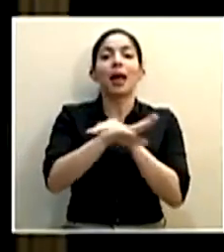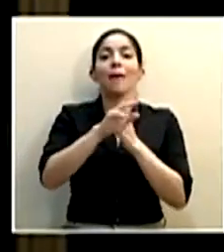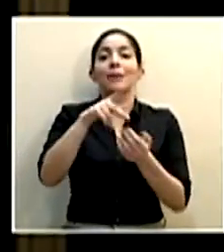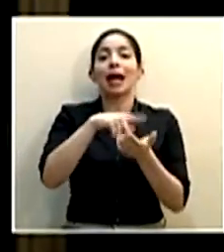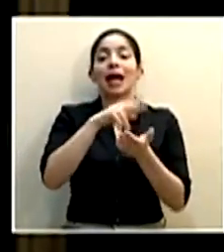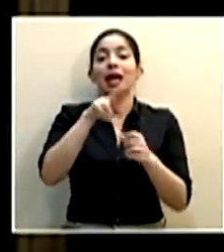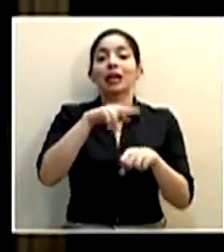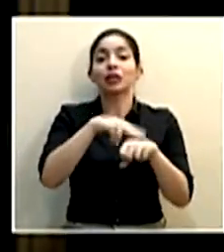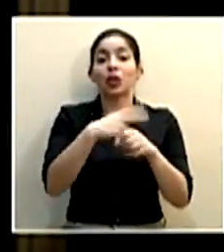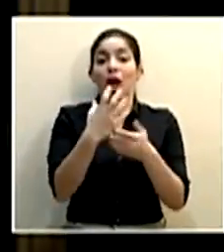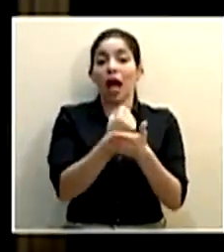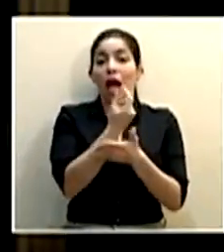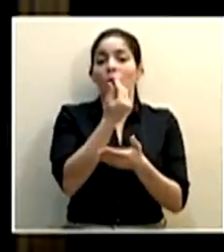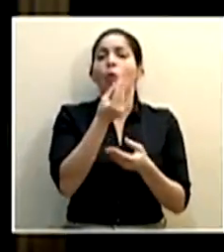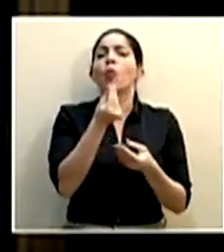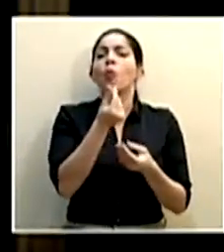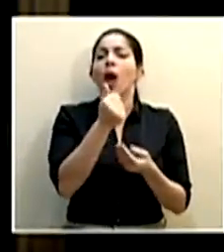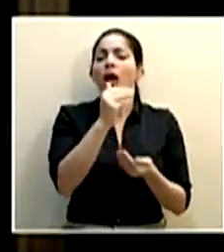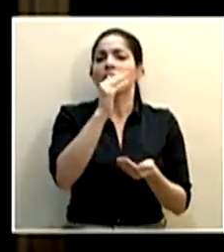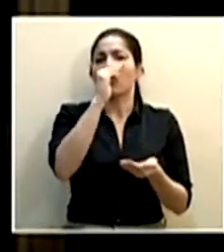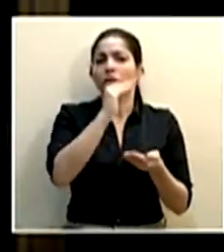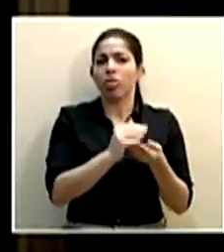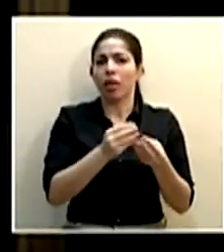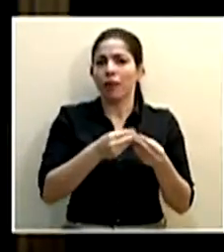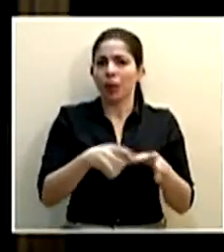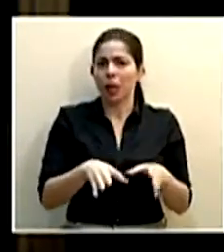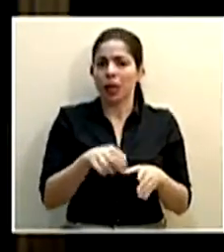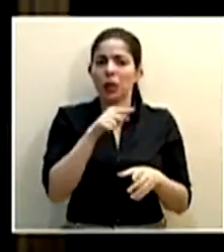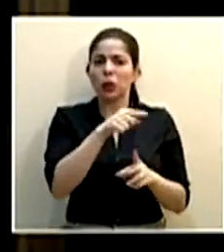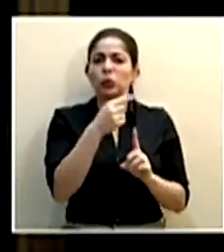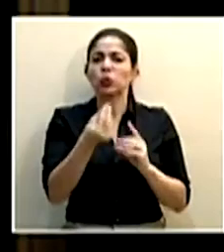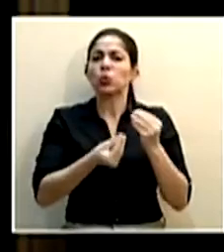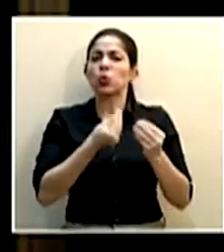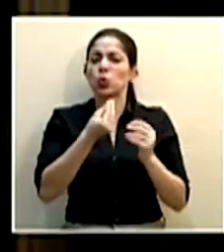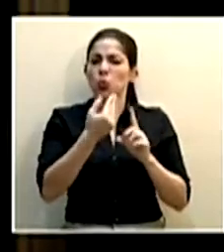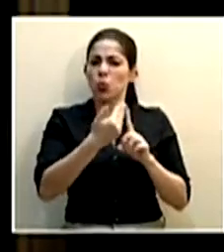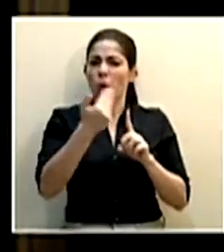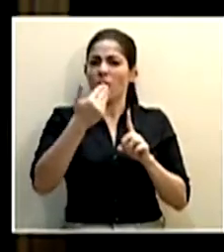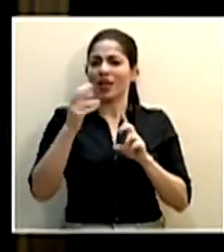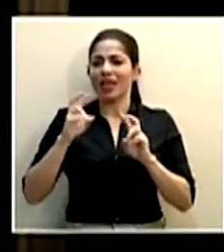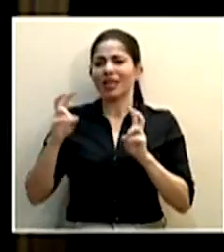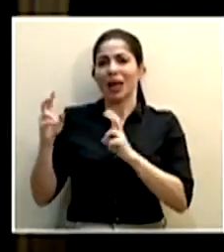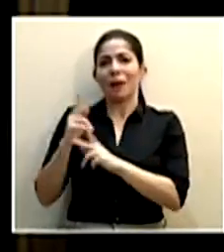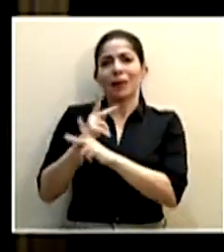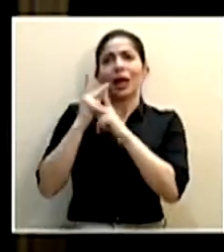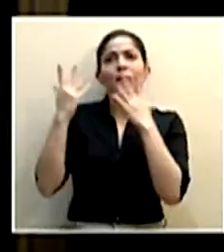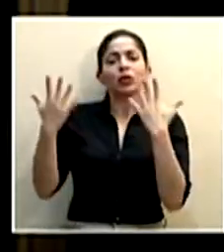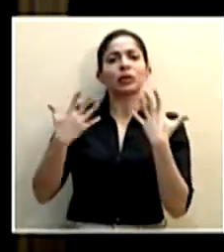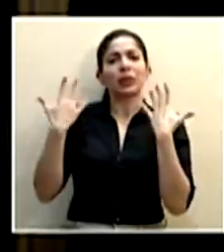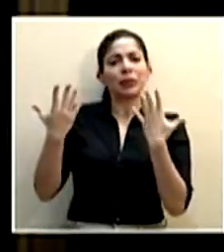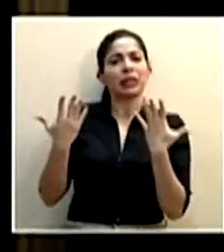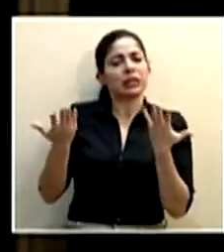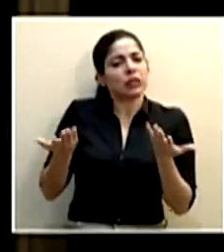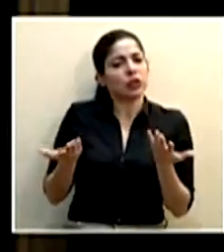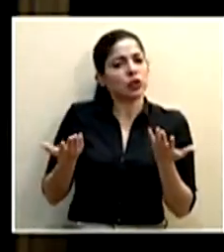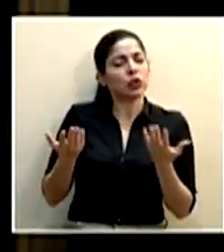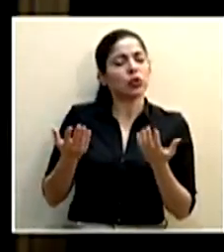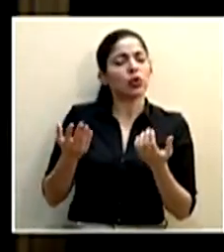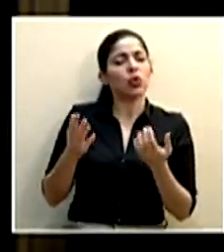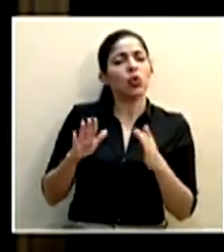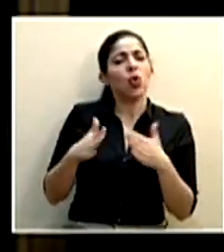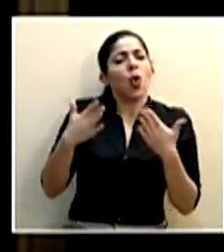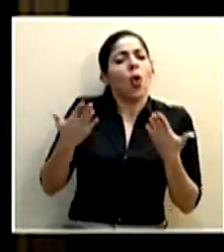nacionales. Y cómo esto afectaría a lo que son los temas de conservación. Cómo incluso